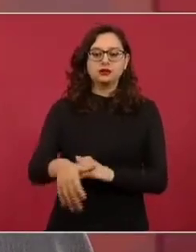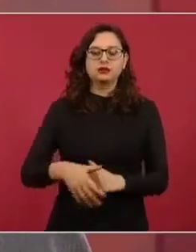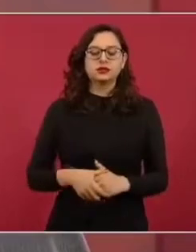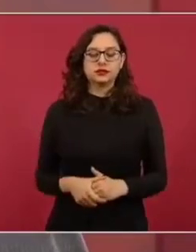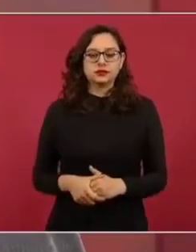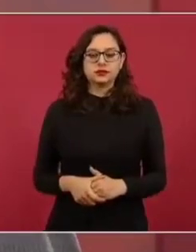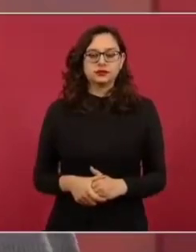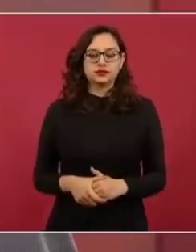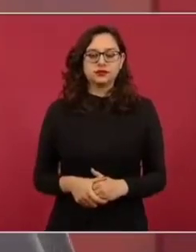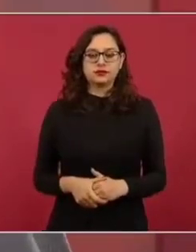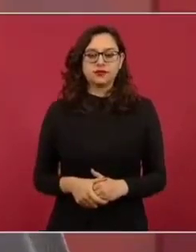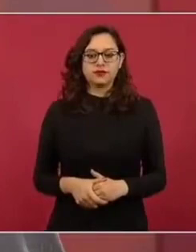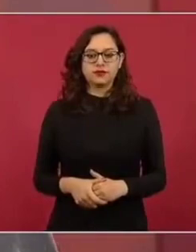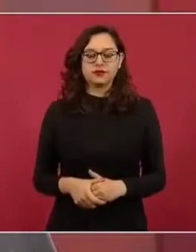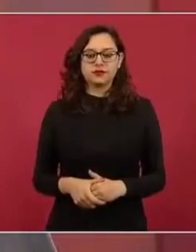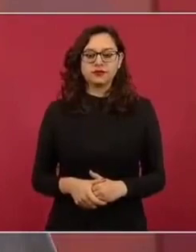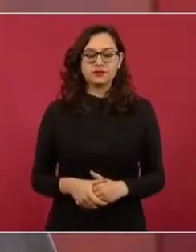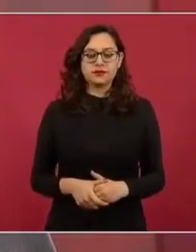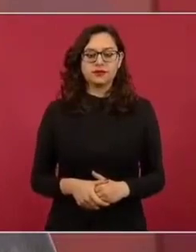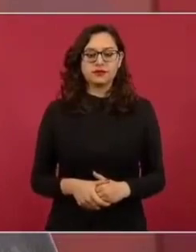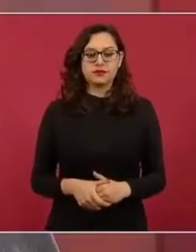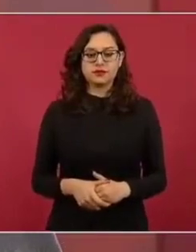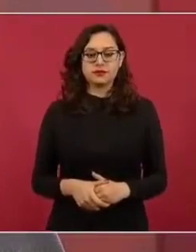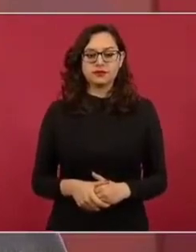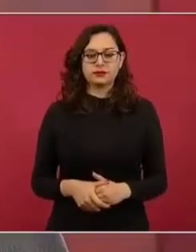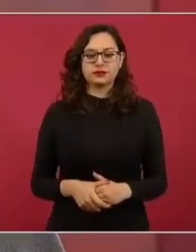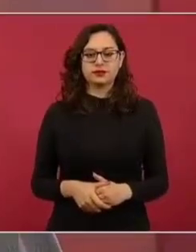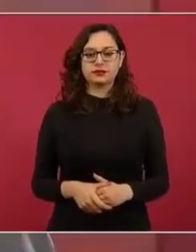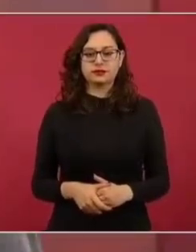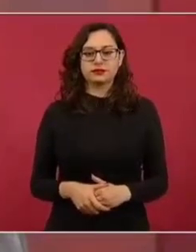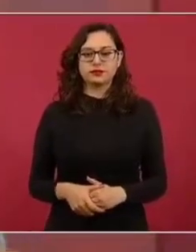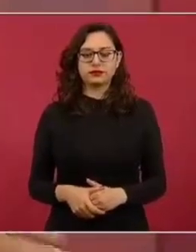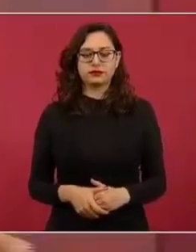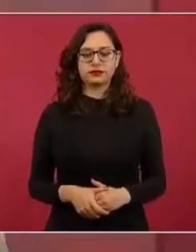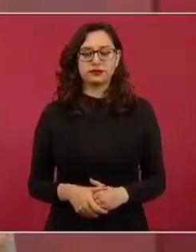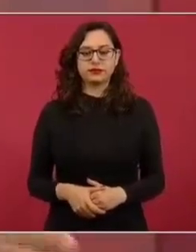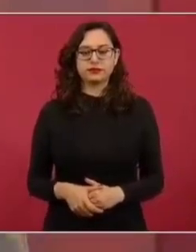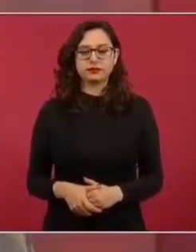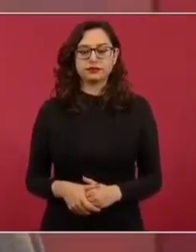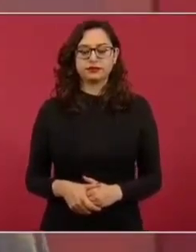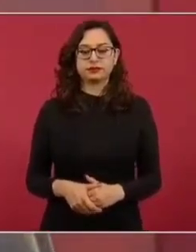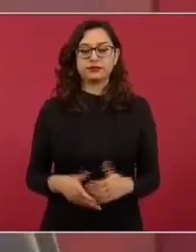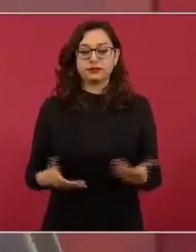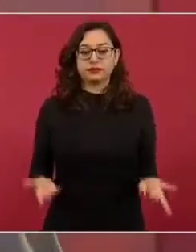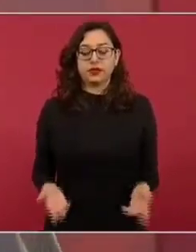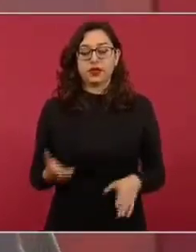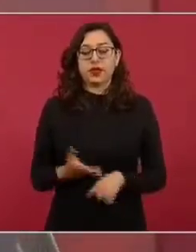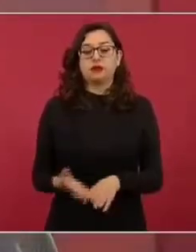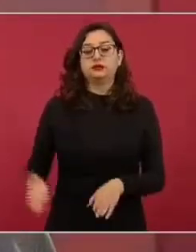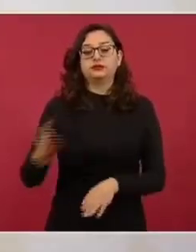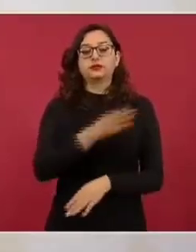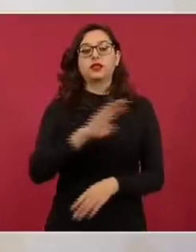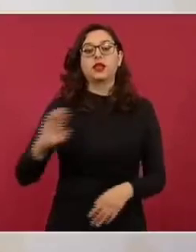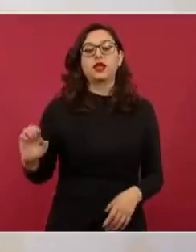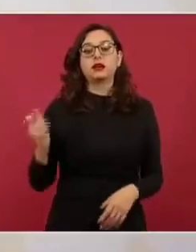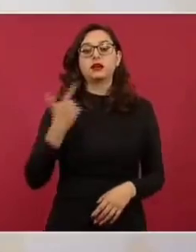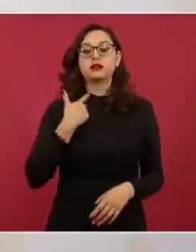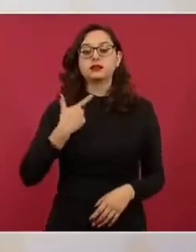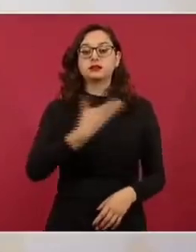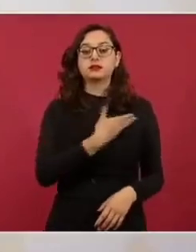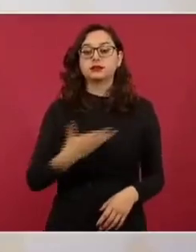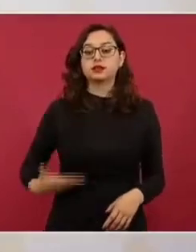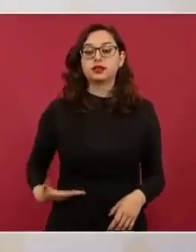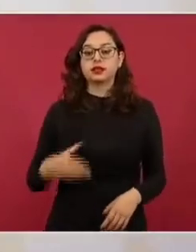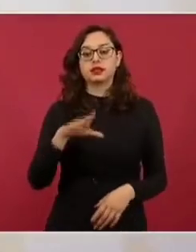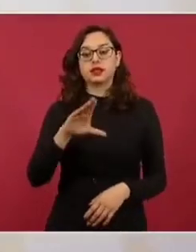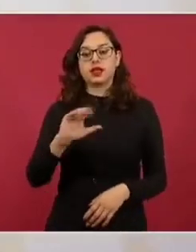Yo ya decía, ni modo que el presidente Calderón haya dado la